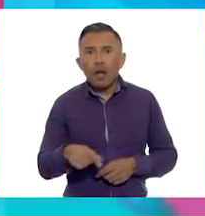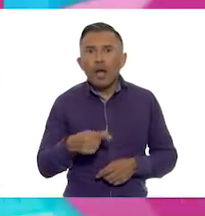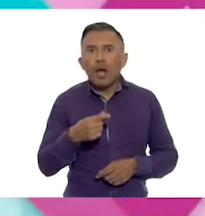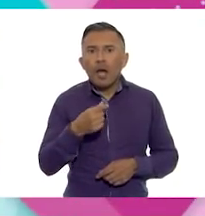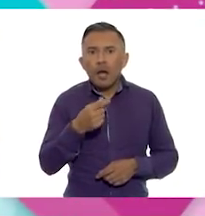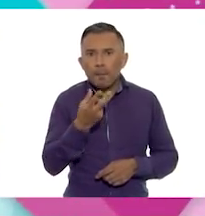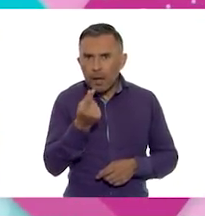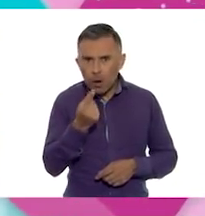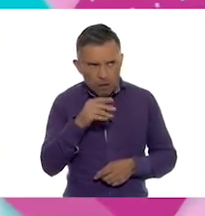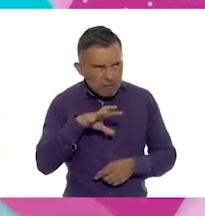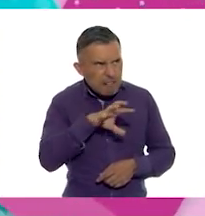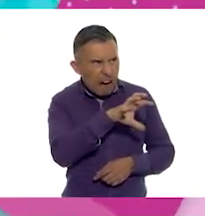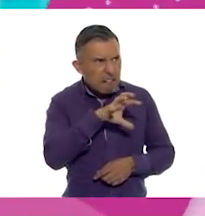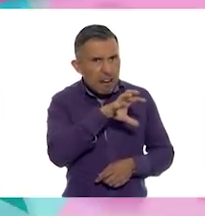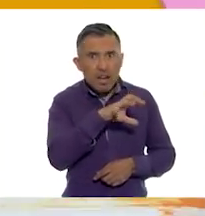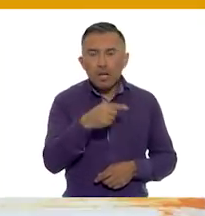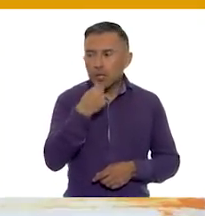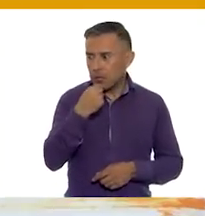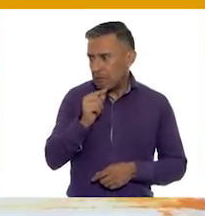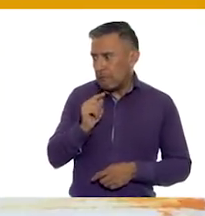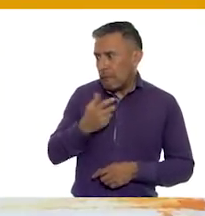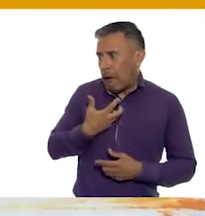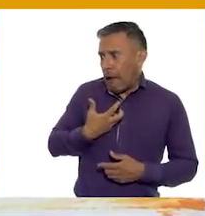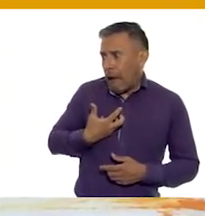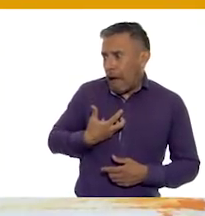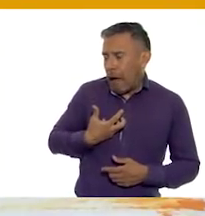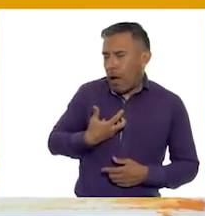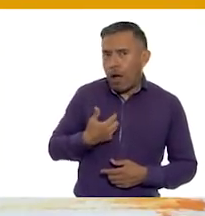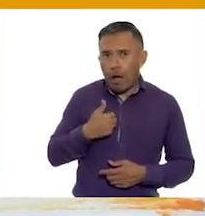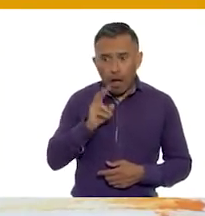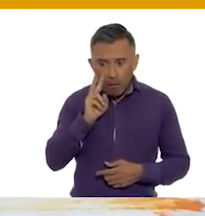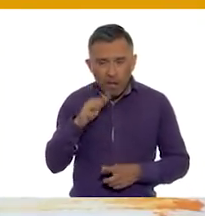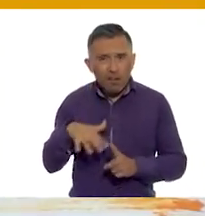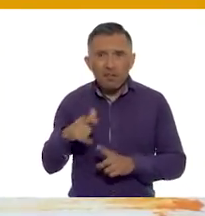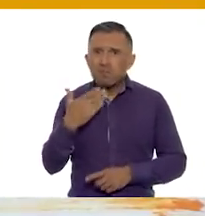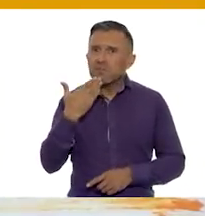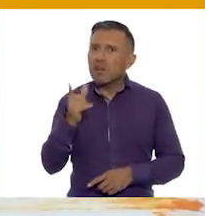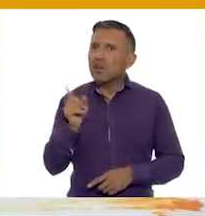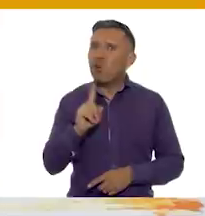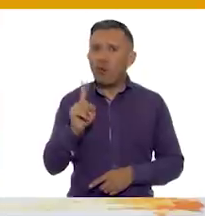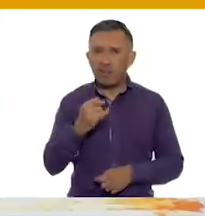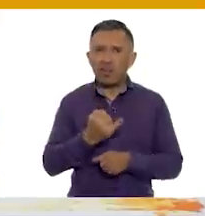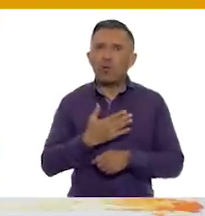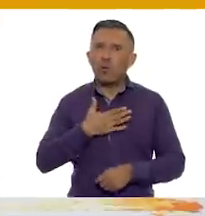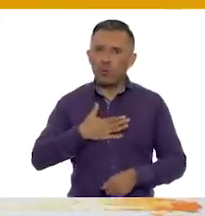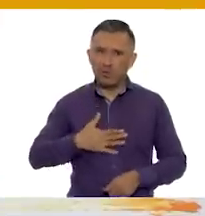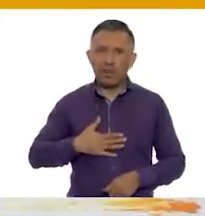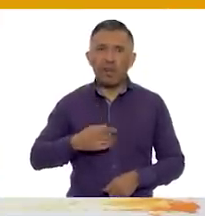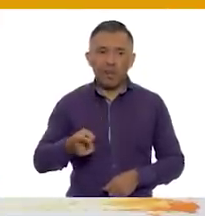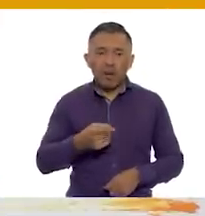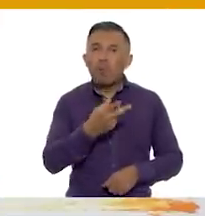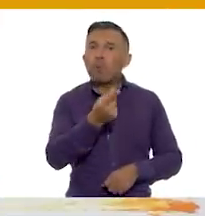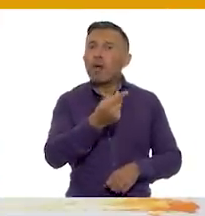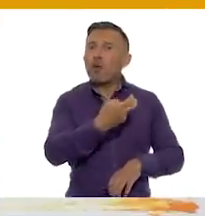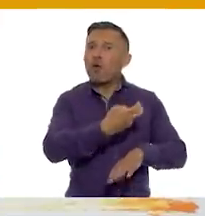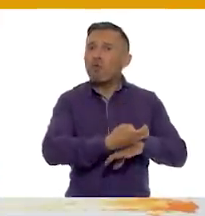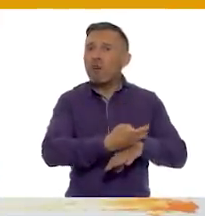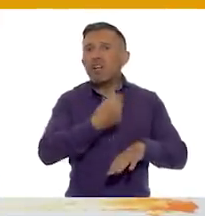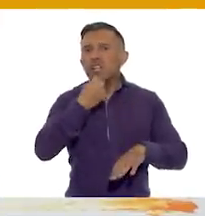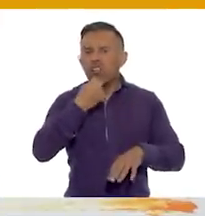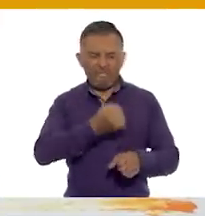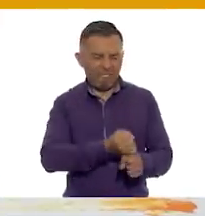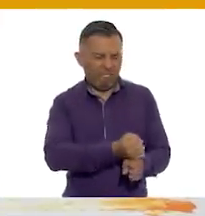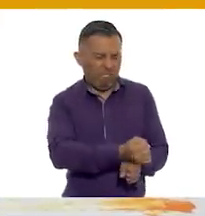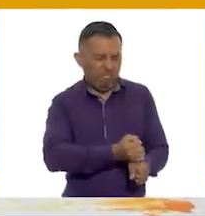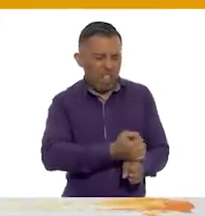¡Ay! Yo lo que veo es una situación injusta. El niño está maltratando al perrito, no tiene por qué hacerlo,